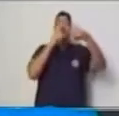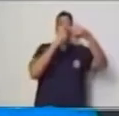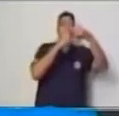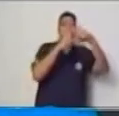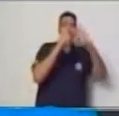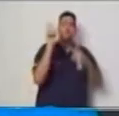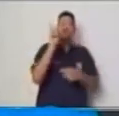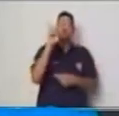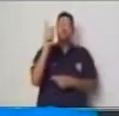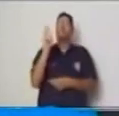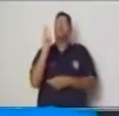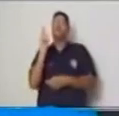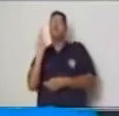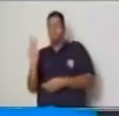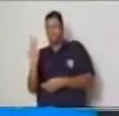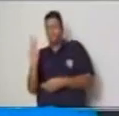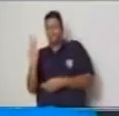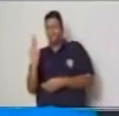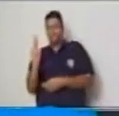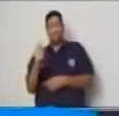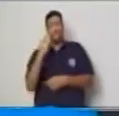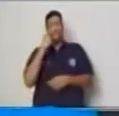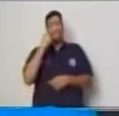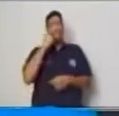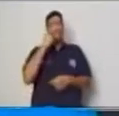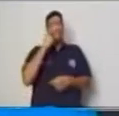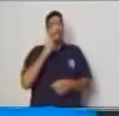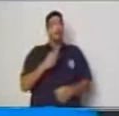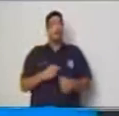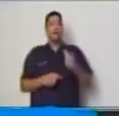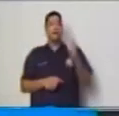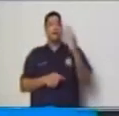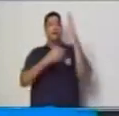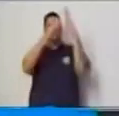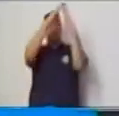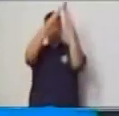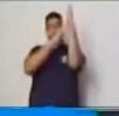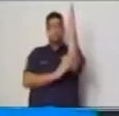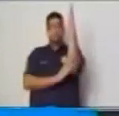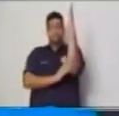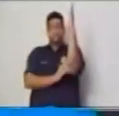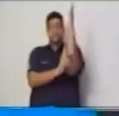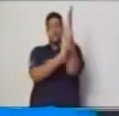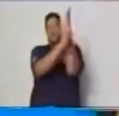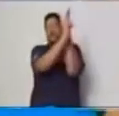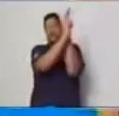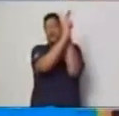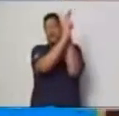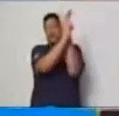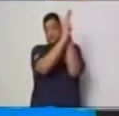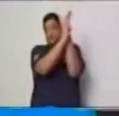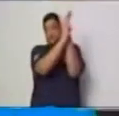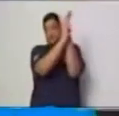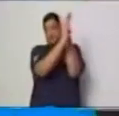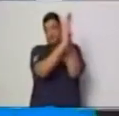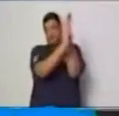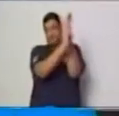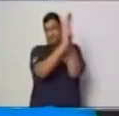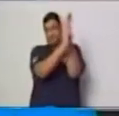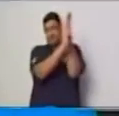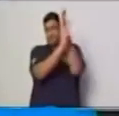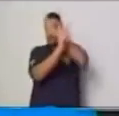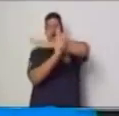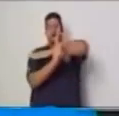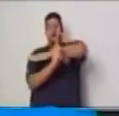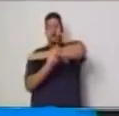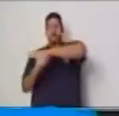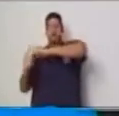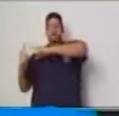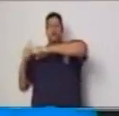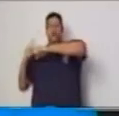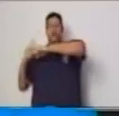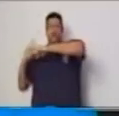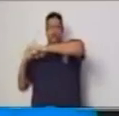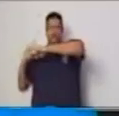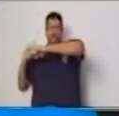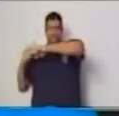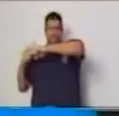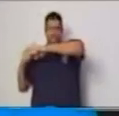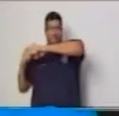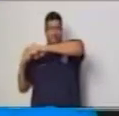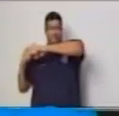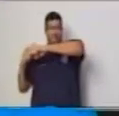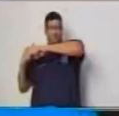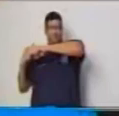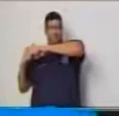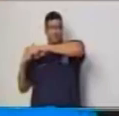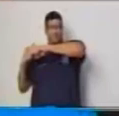en el eje vertical la Y también llamada ordenada. ¿Ves este cuadrante que otra